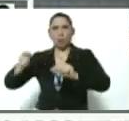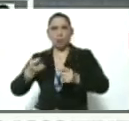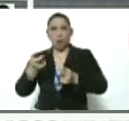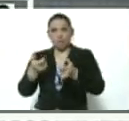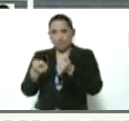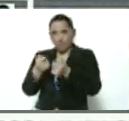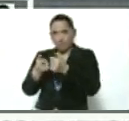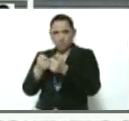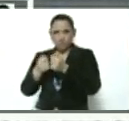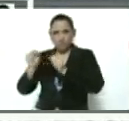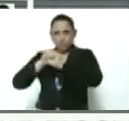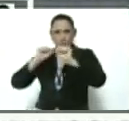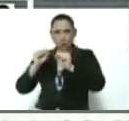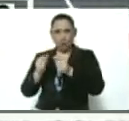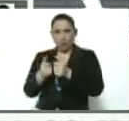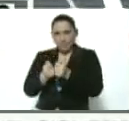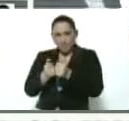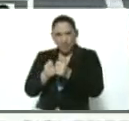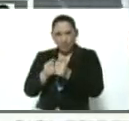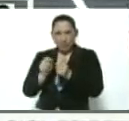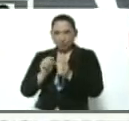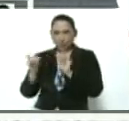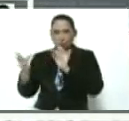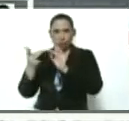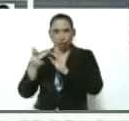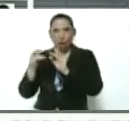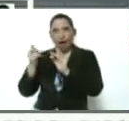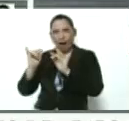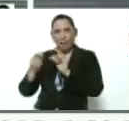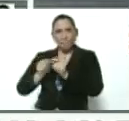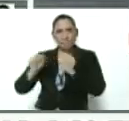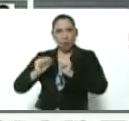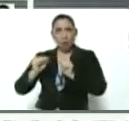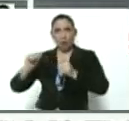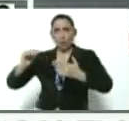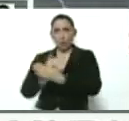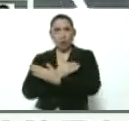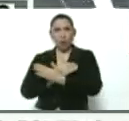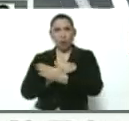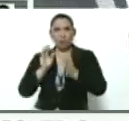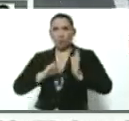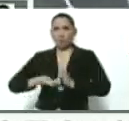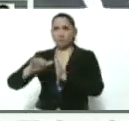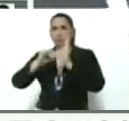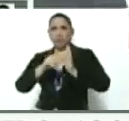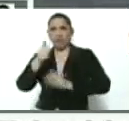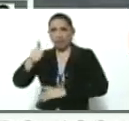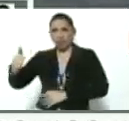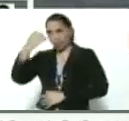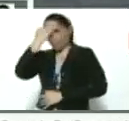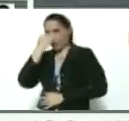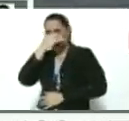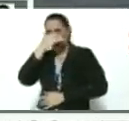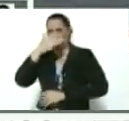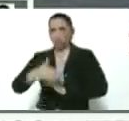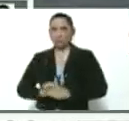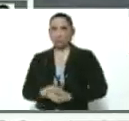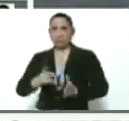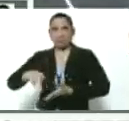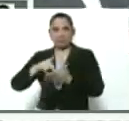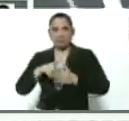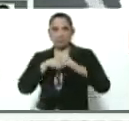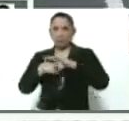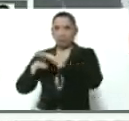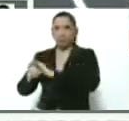remoto, que estipula el saqueo, cada uno de los mercenarios que participara en una